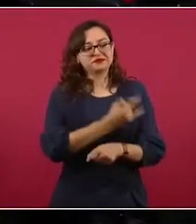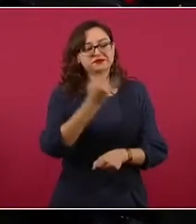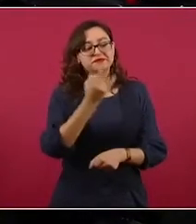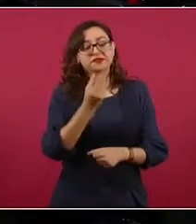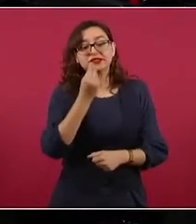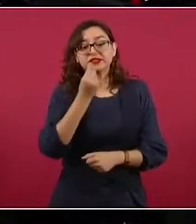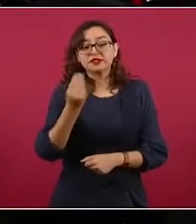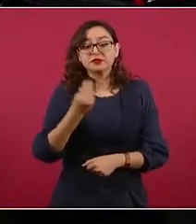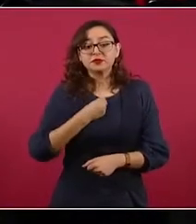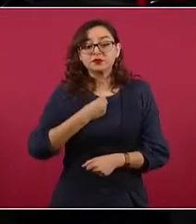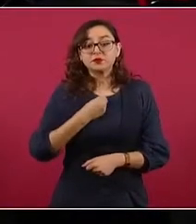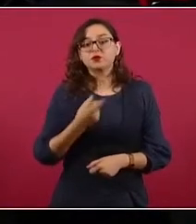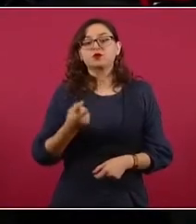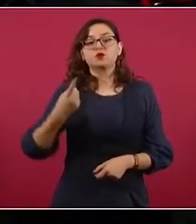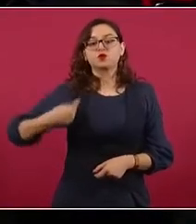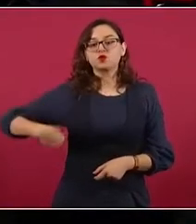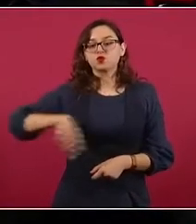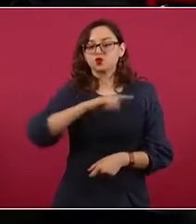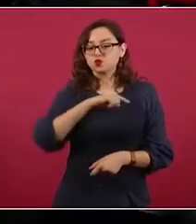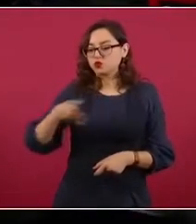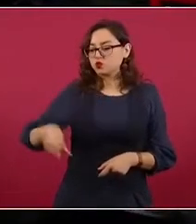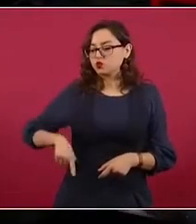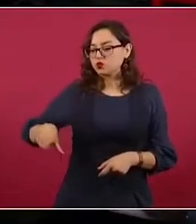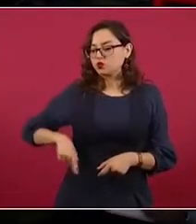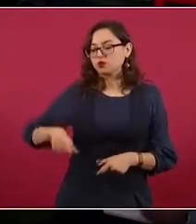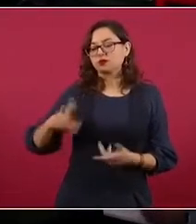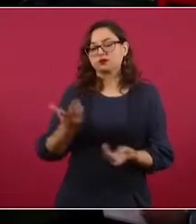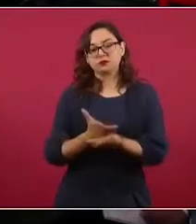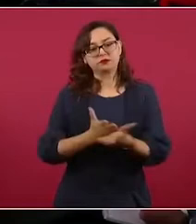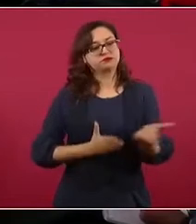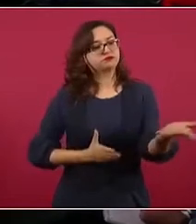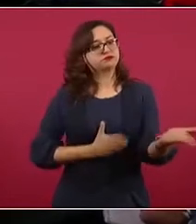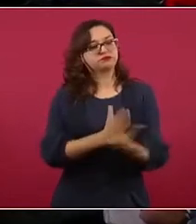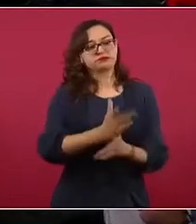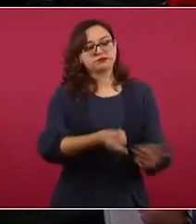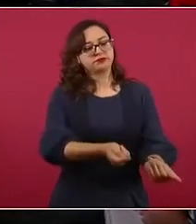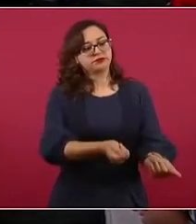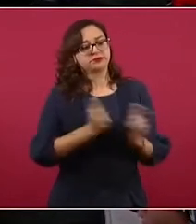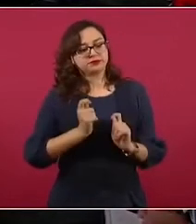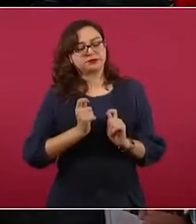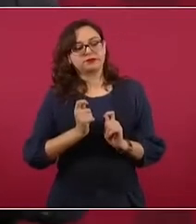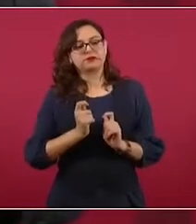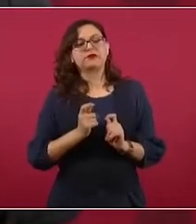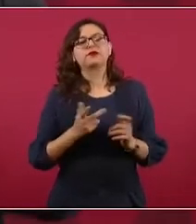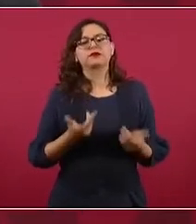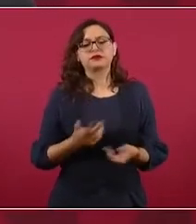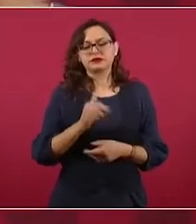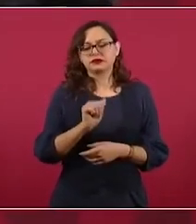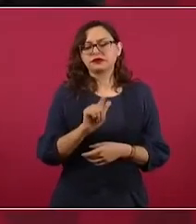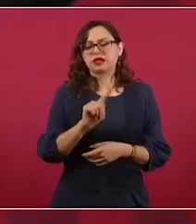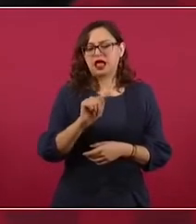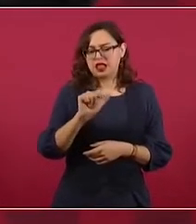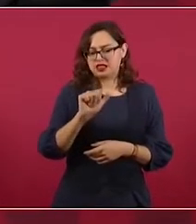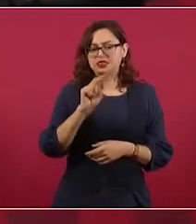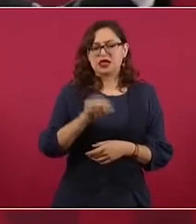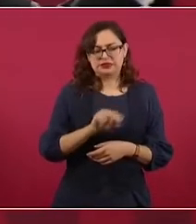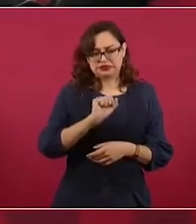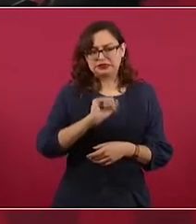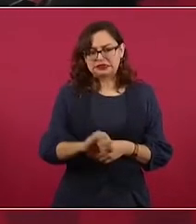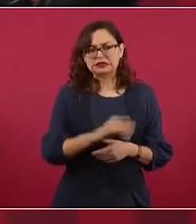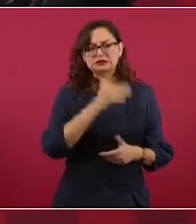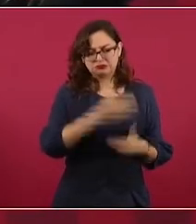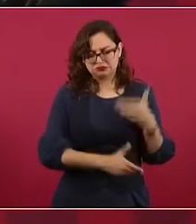porque iba a ser un desastre, ellos avanzaron en un 70 por ciento